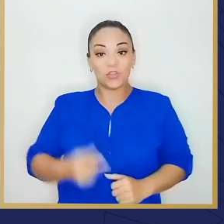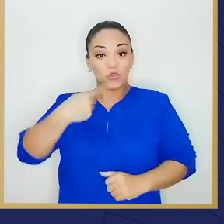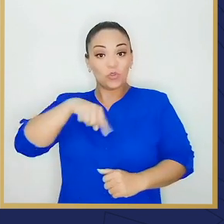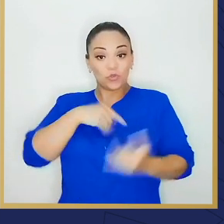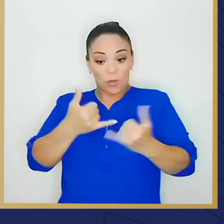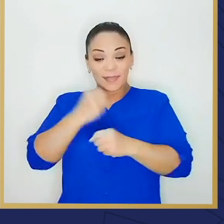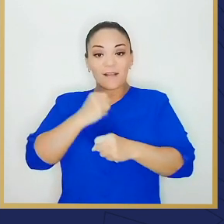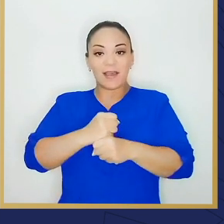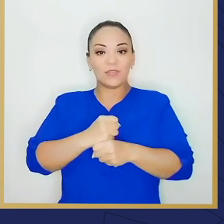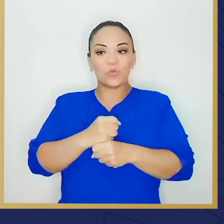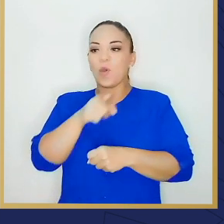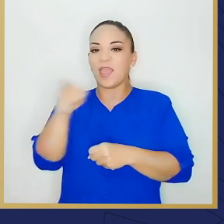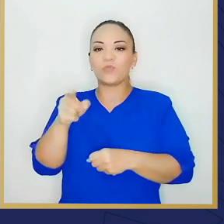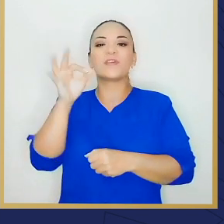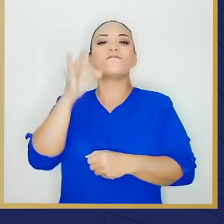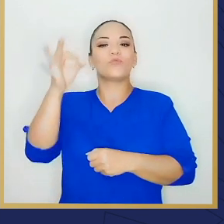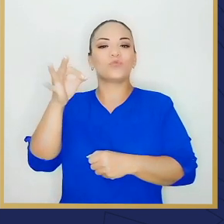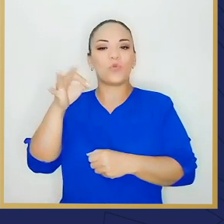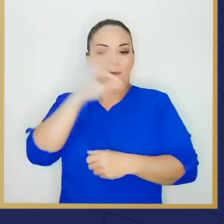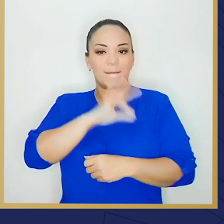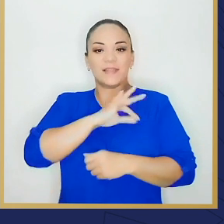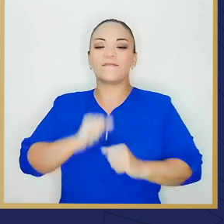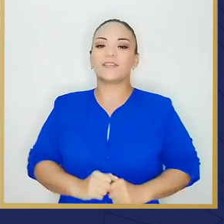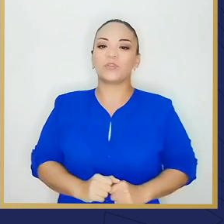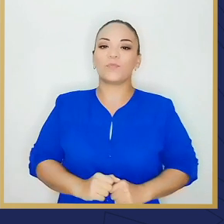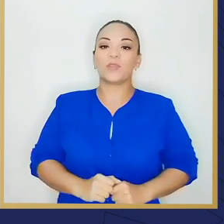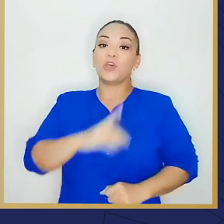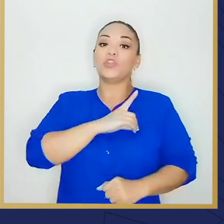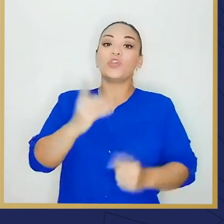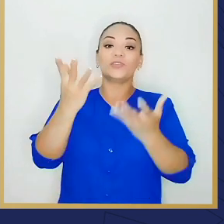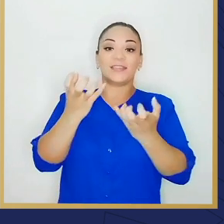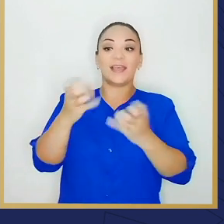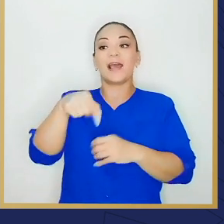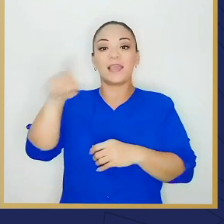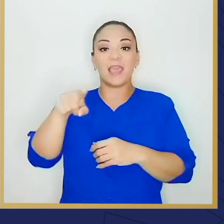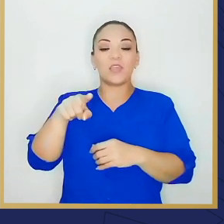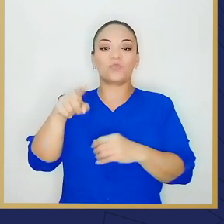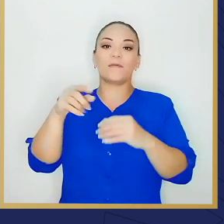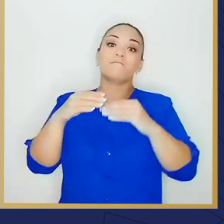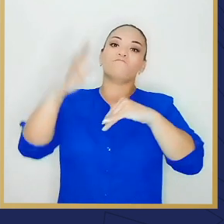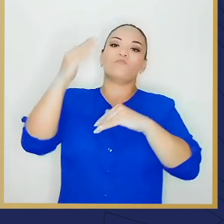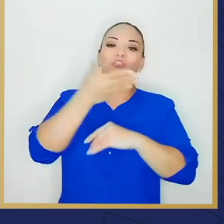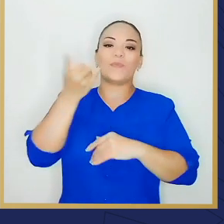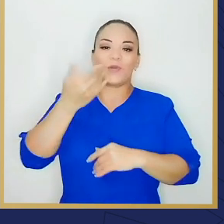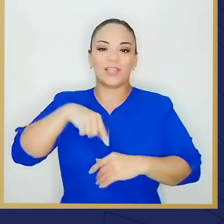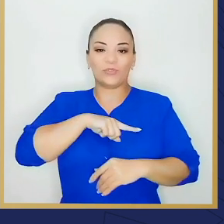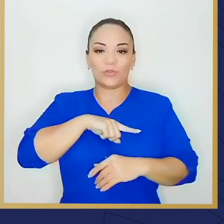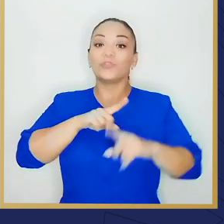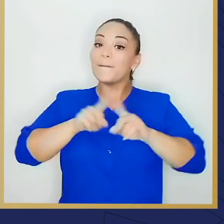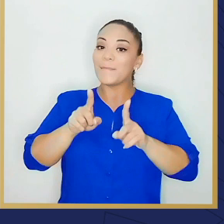lo que estamos sembrando hoy y Dios quiera que nos superen, que nos dejen atrás, pero que estén